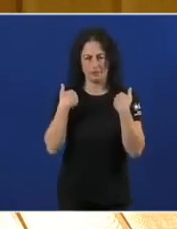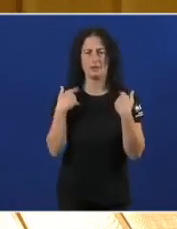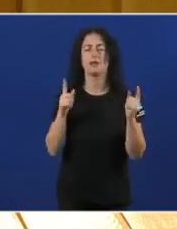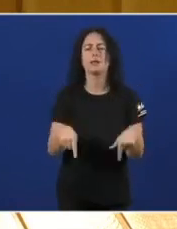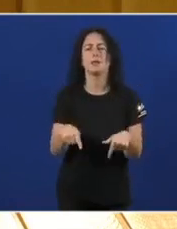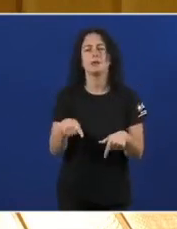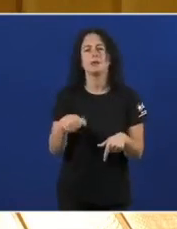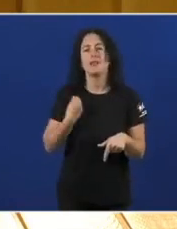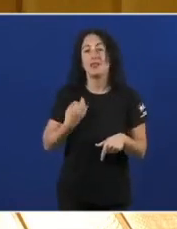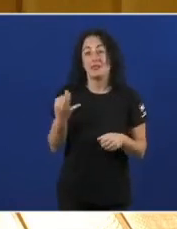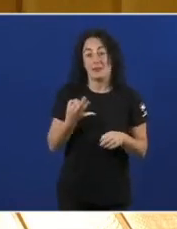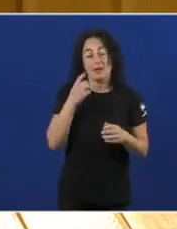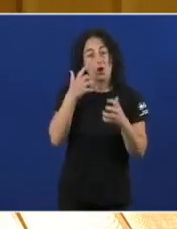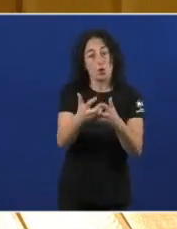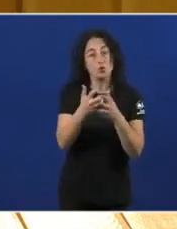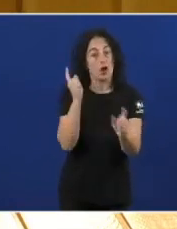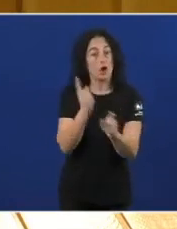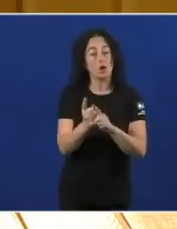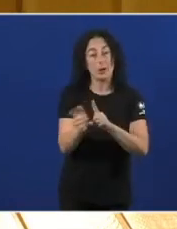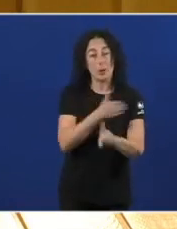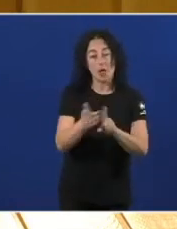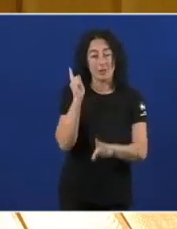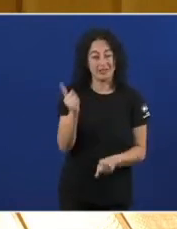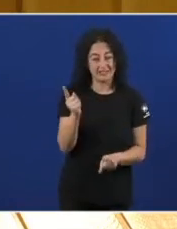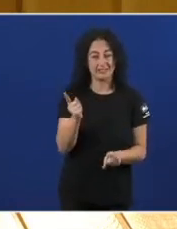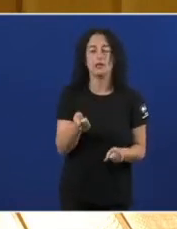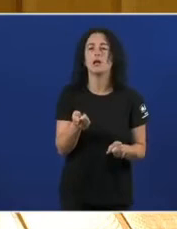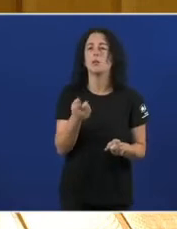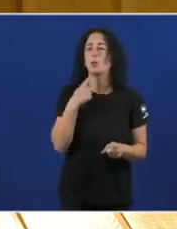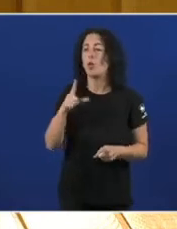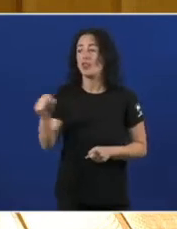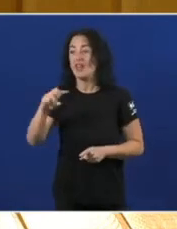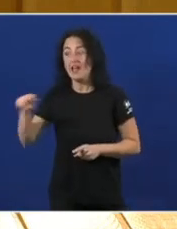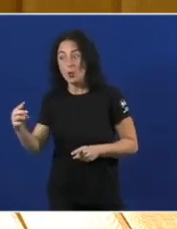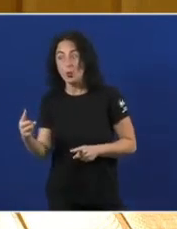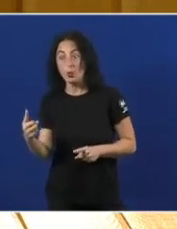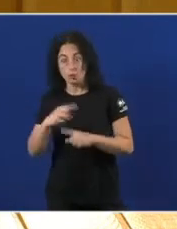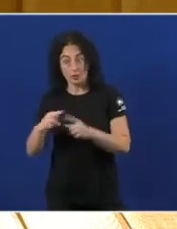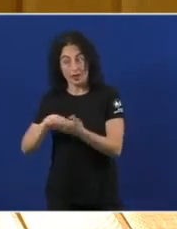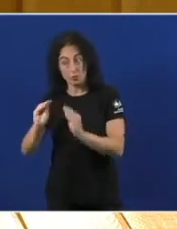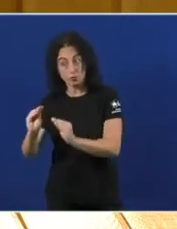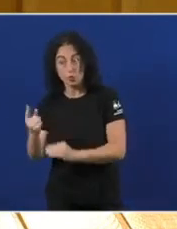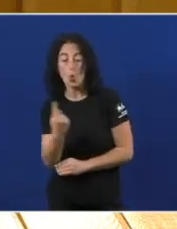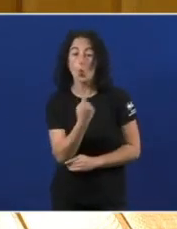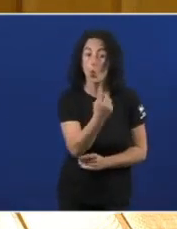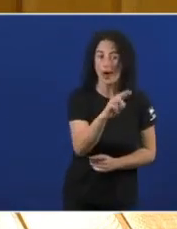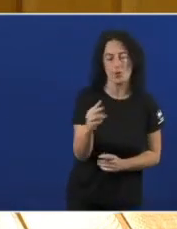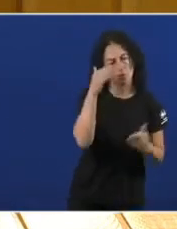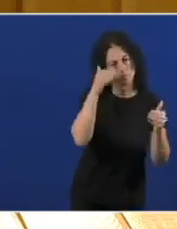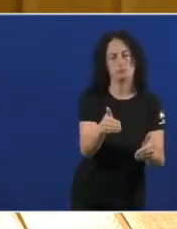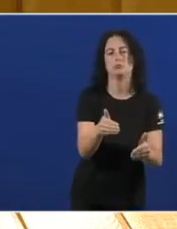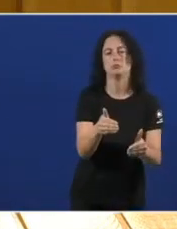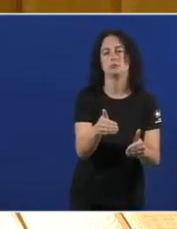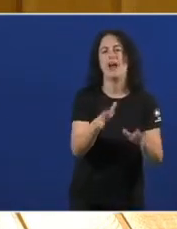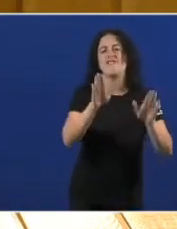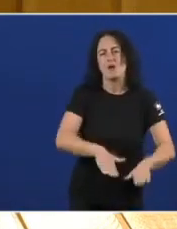se destine A loita Contra a violencia Machista Un de cada Cent euros Que ten A xunta de Galiza Un de cada Cent euros A